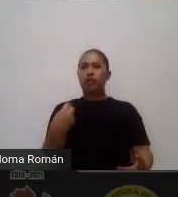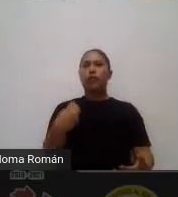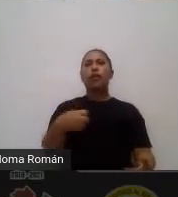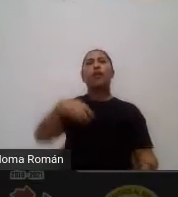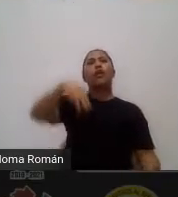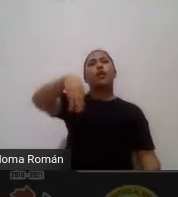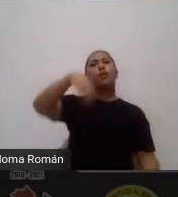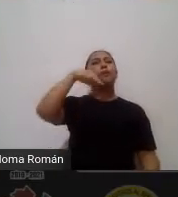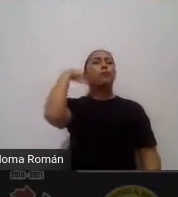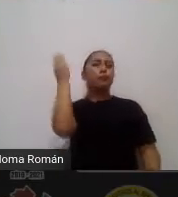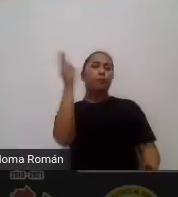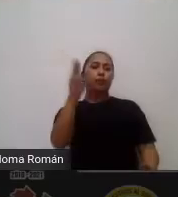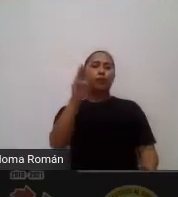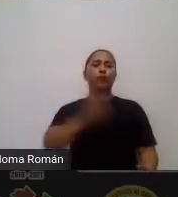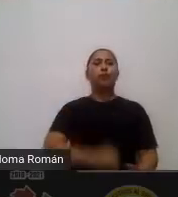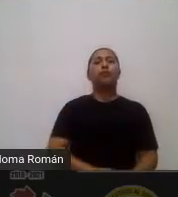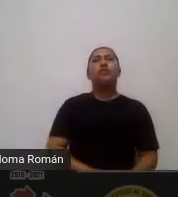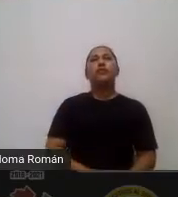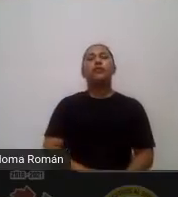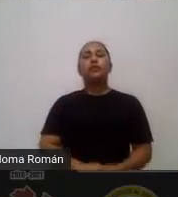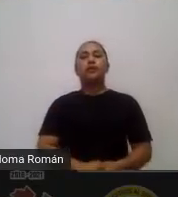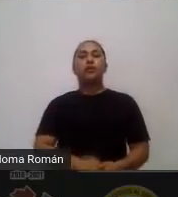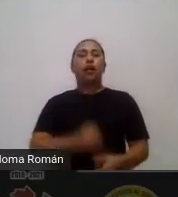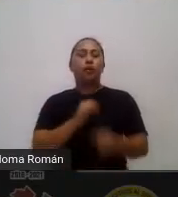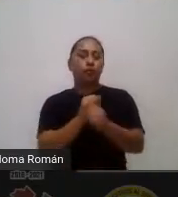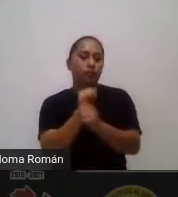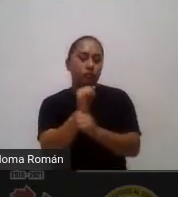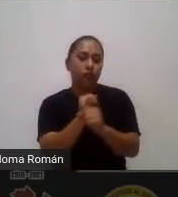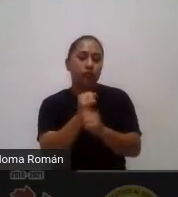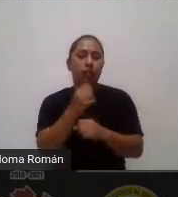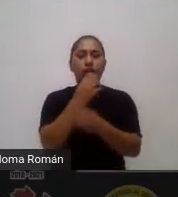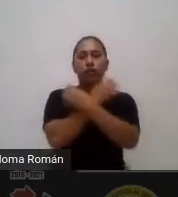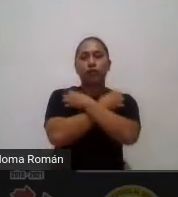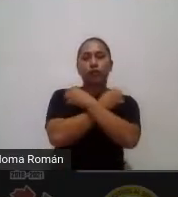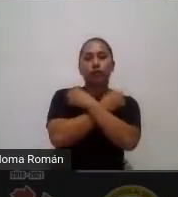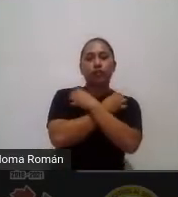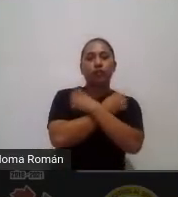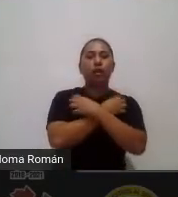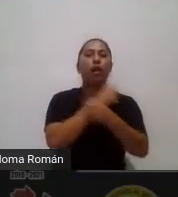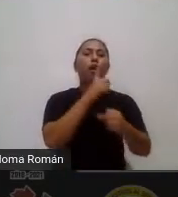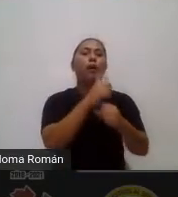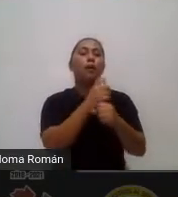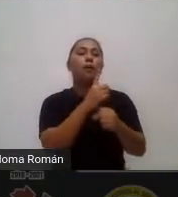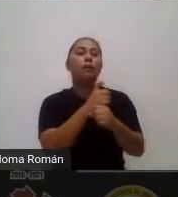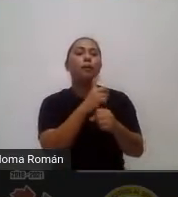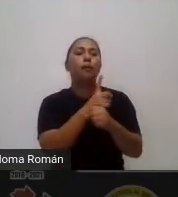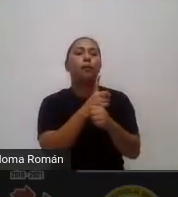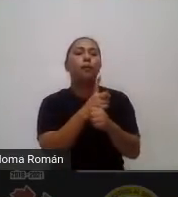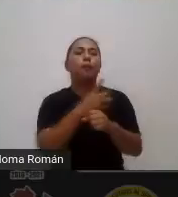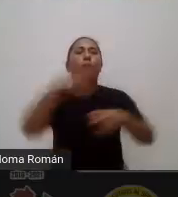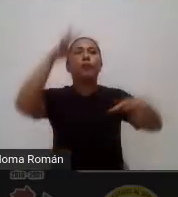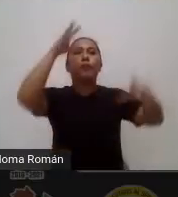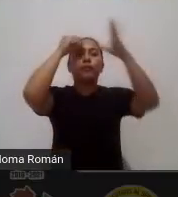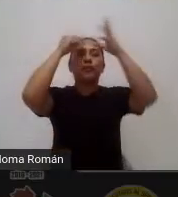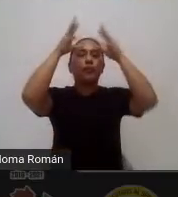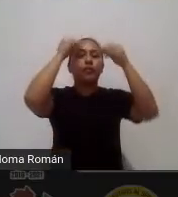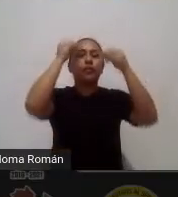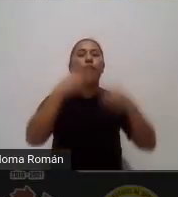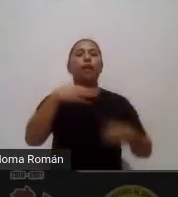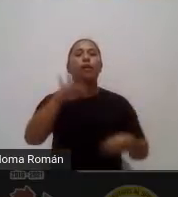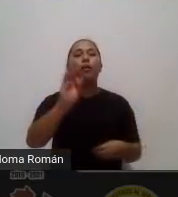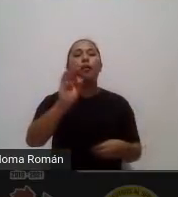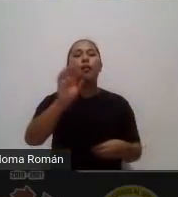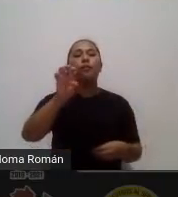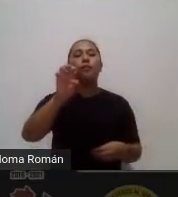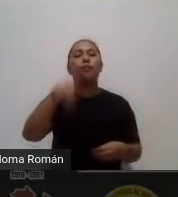intentos varios documentando la investigación educativa primero que nada la definición del aprendizaje basado en fenómenos que es lo que